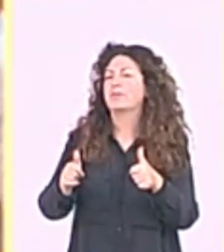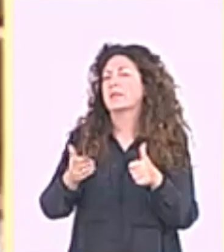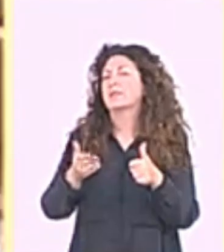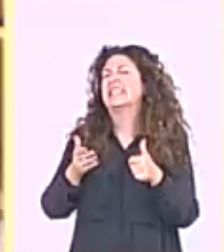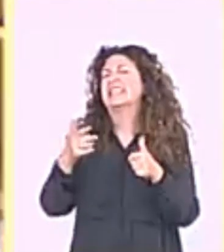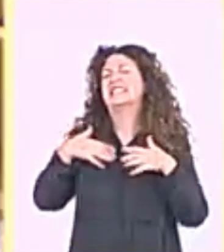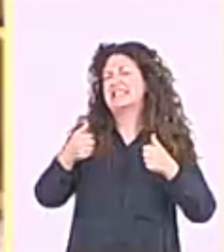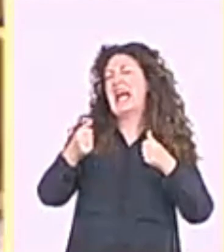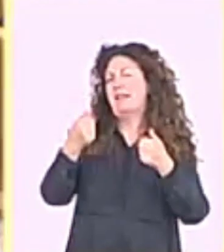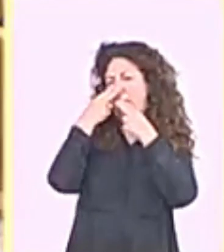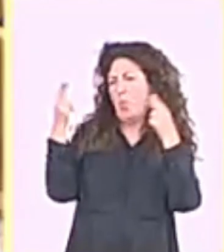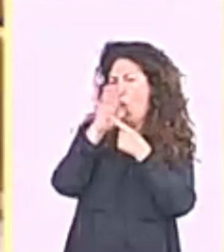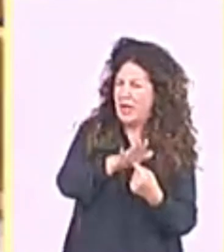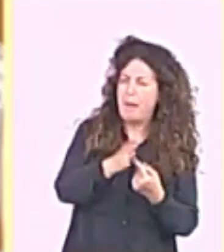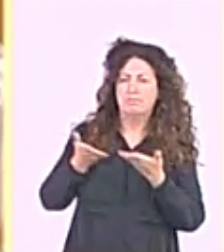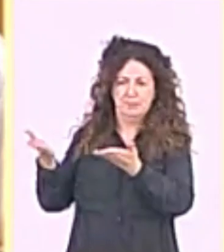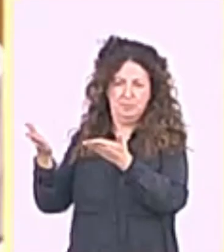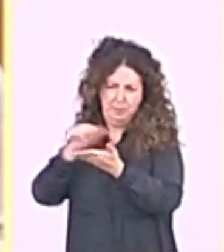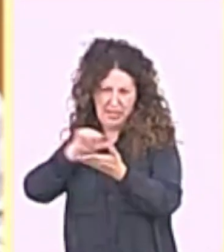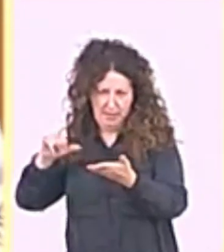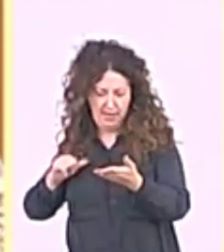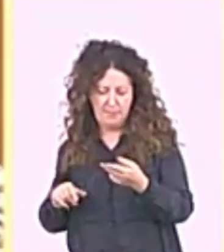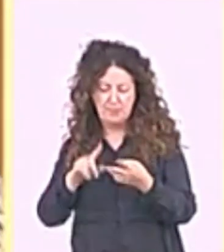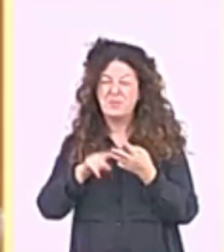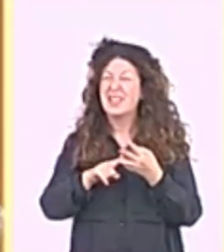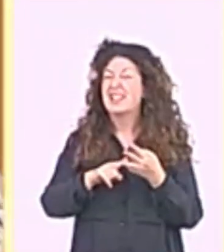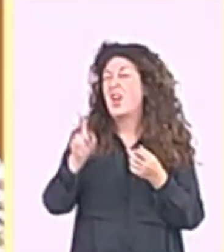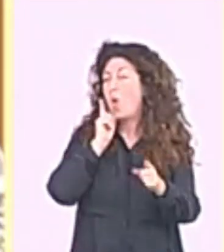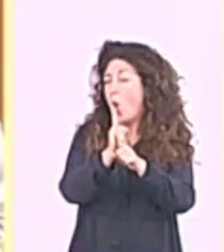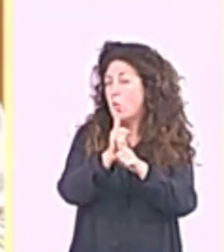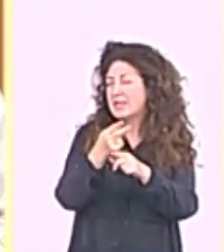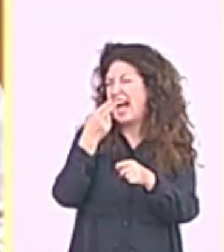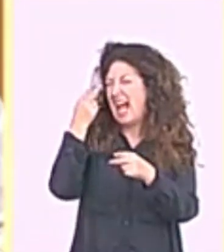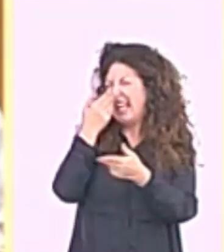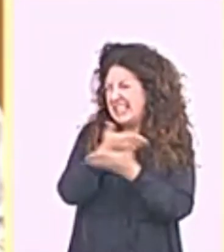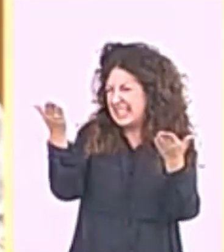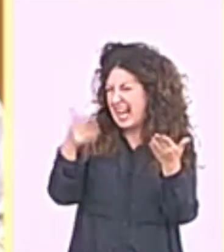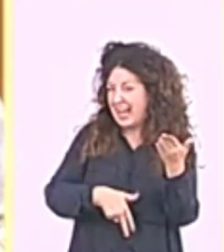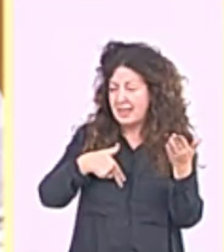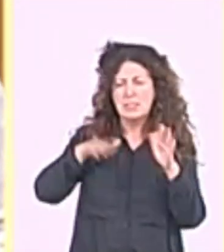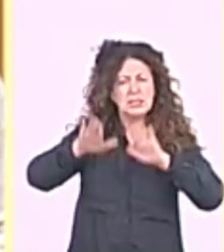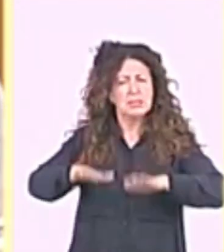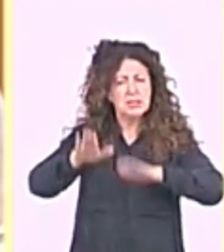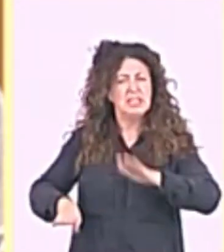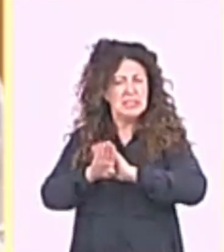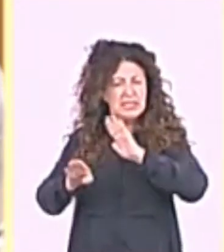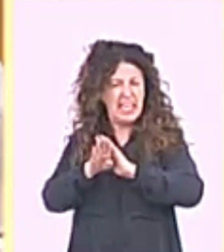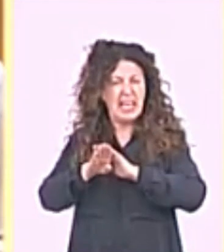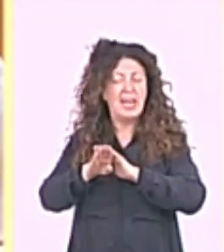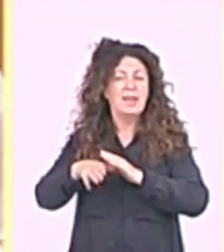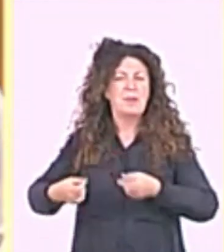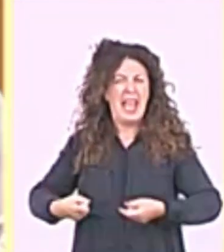Pisotear el interés general es permanecer en la sede de Génova, que se financió